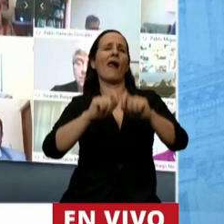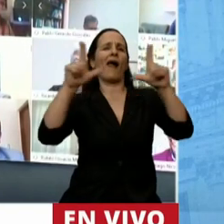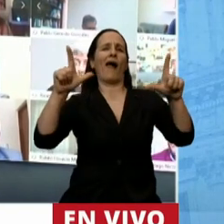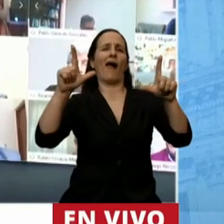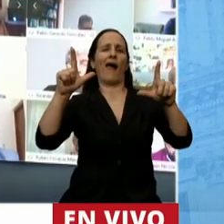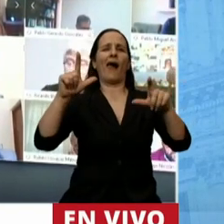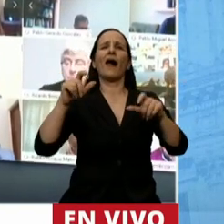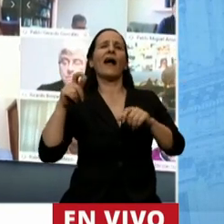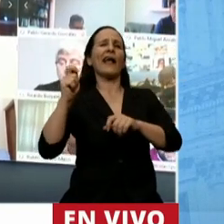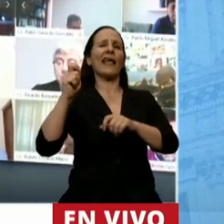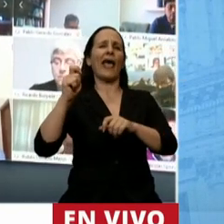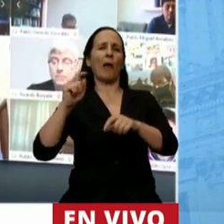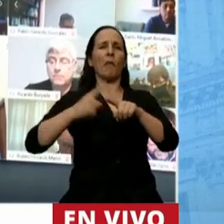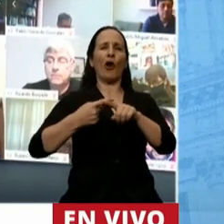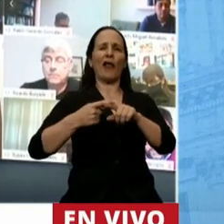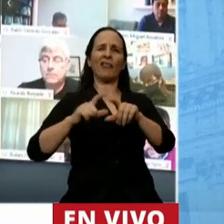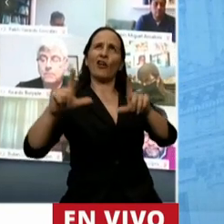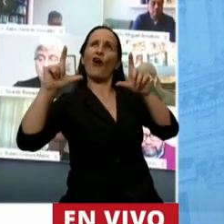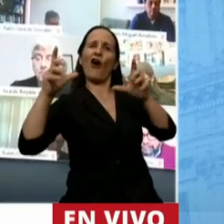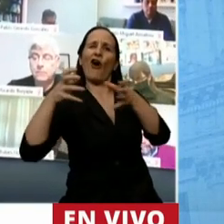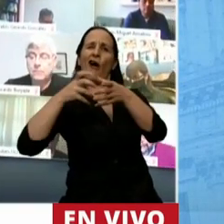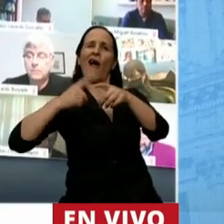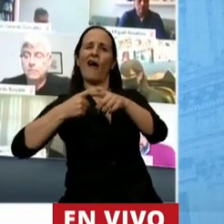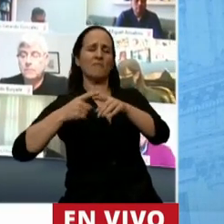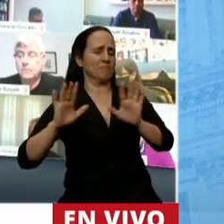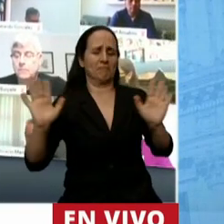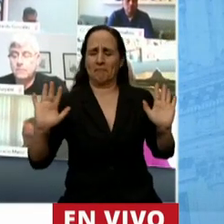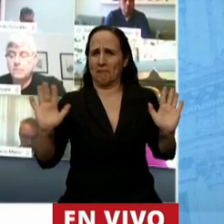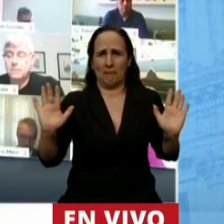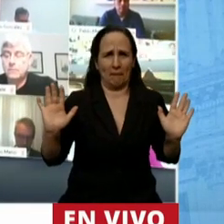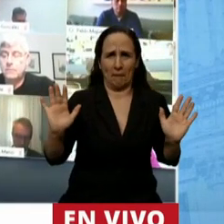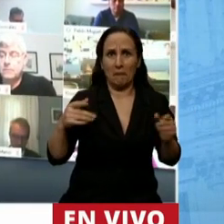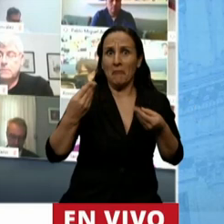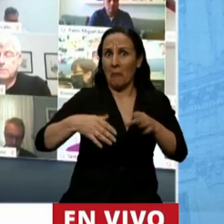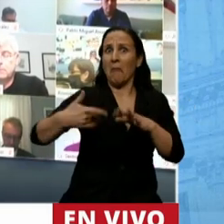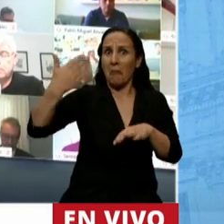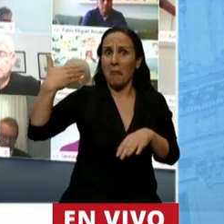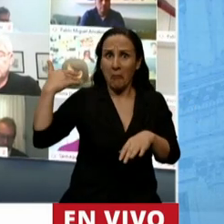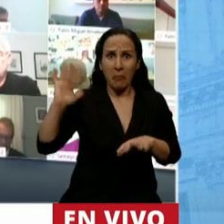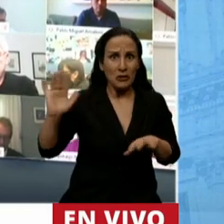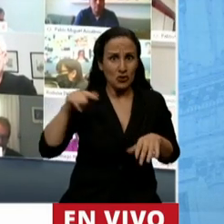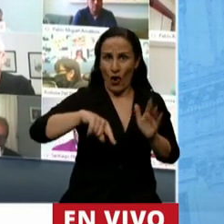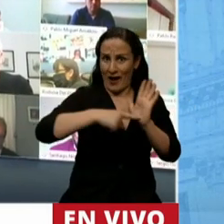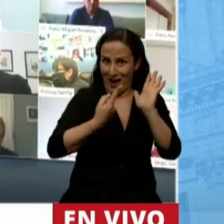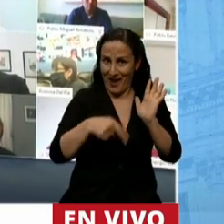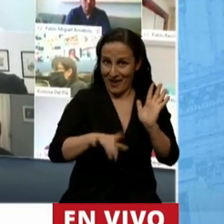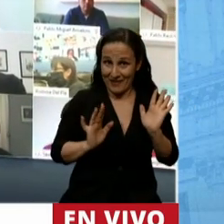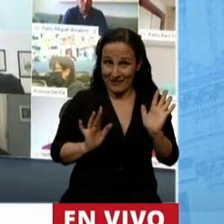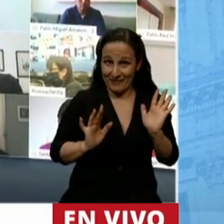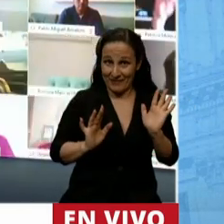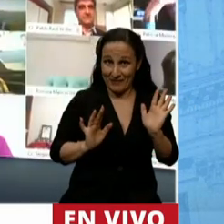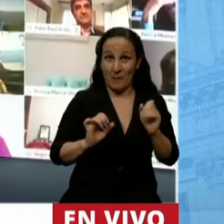política y eso es importante también el detectar se inició acá en la ciudad de Buenos Aires